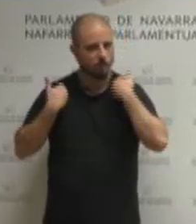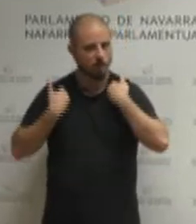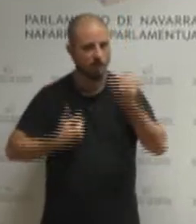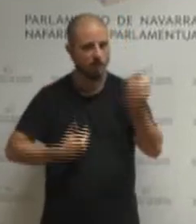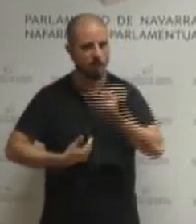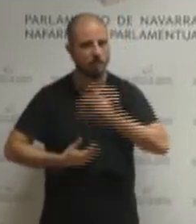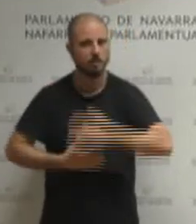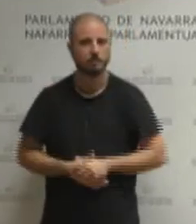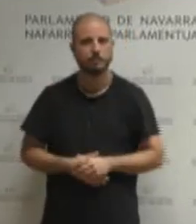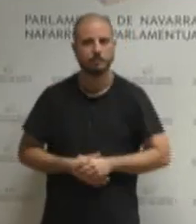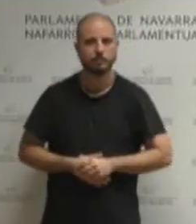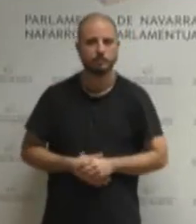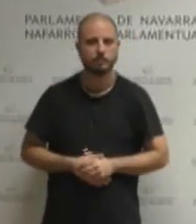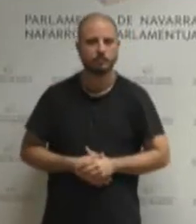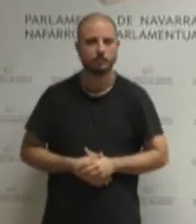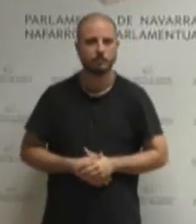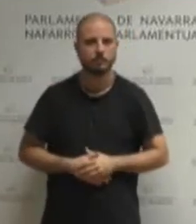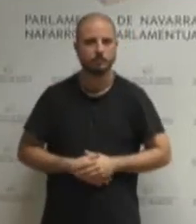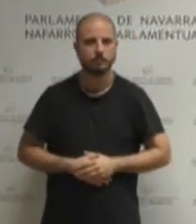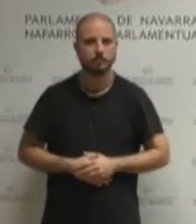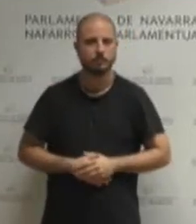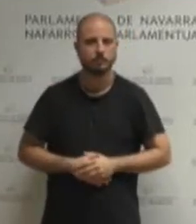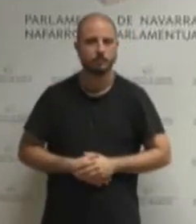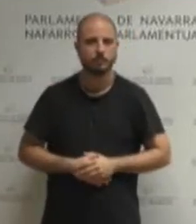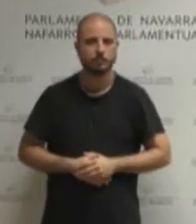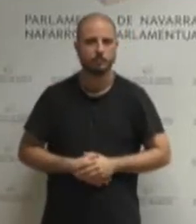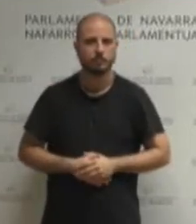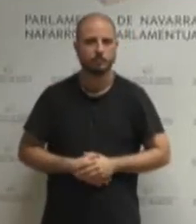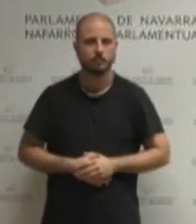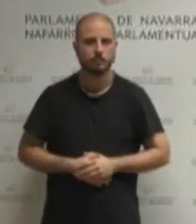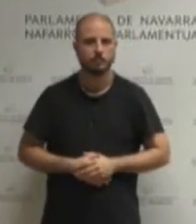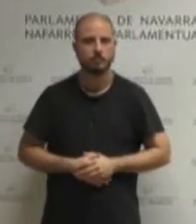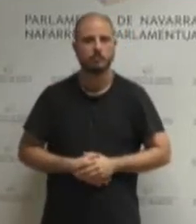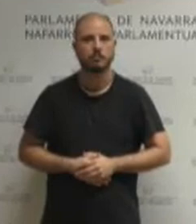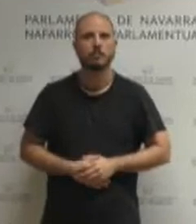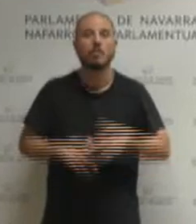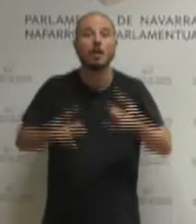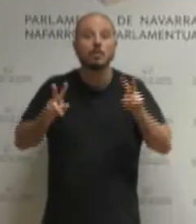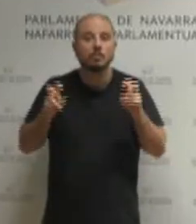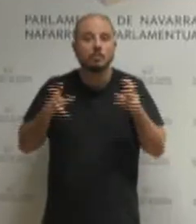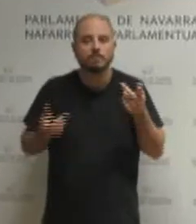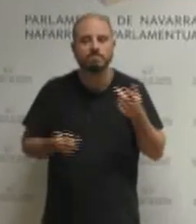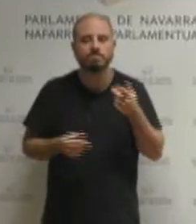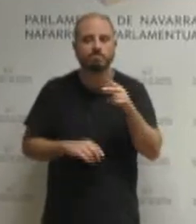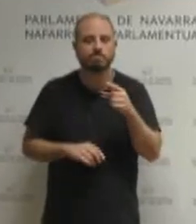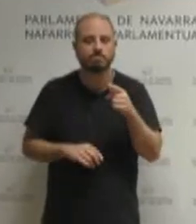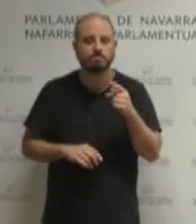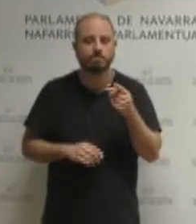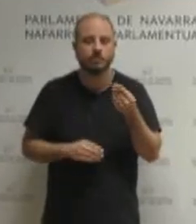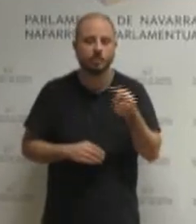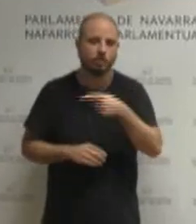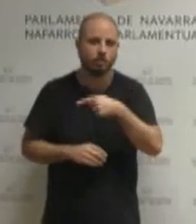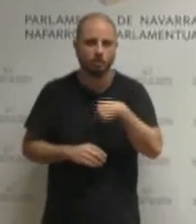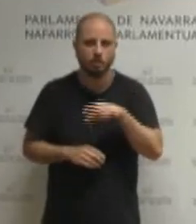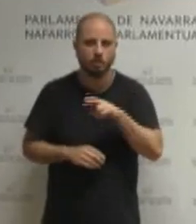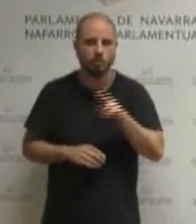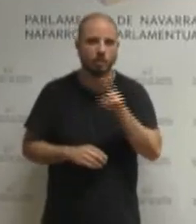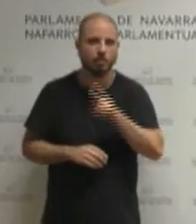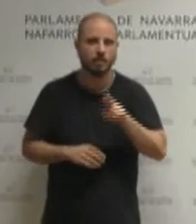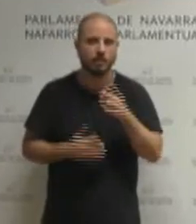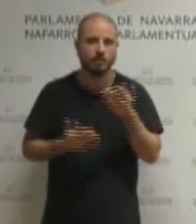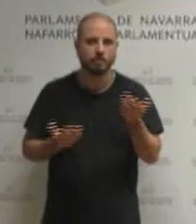y es una cuestión que también nos tiene que hacer reiterar que es necesario